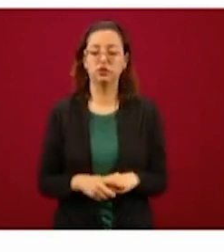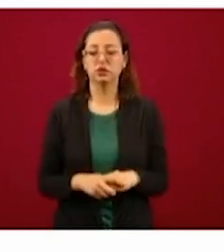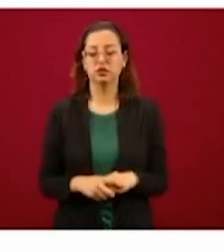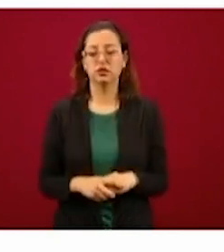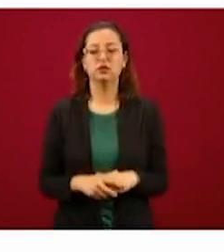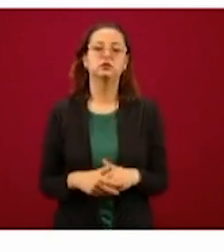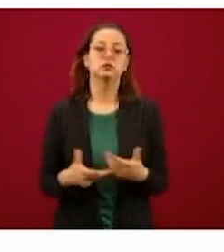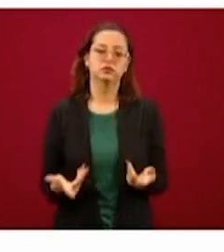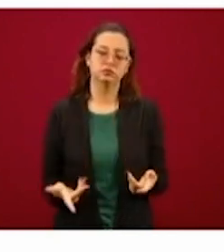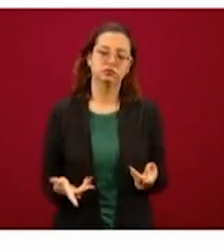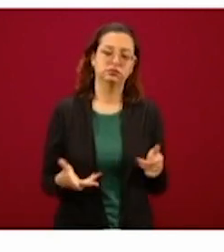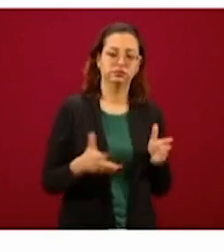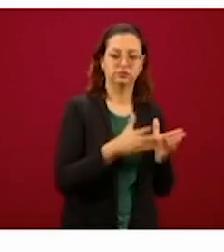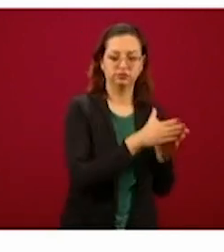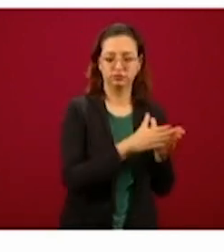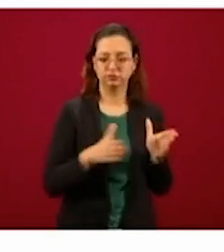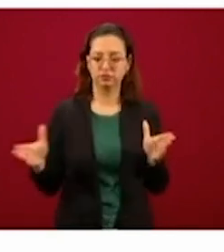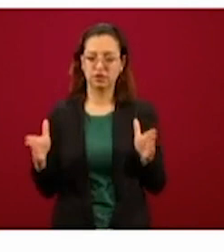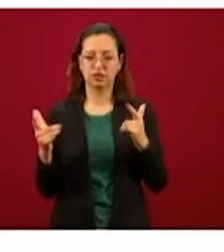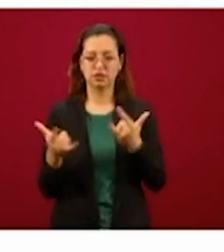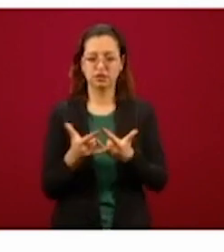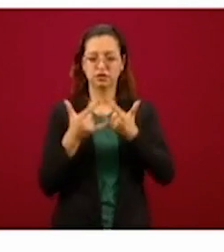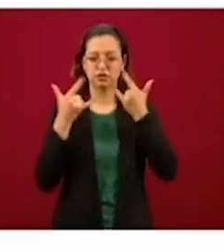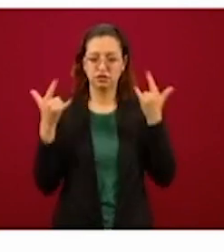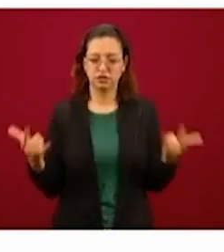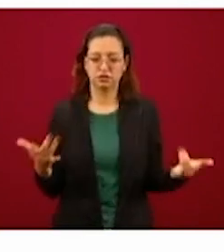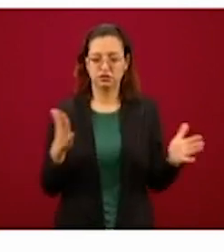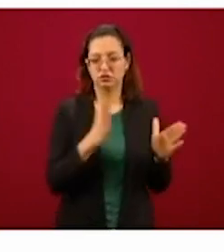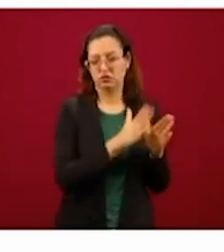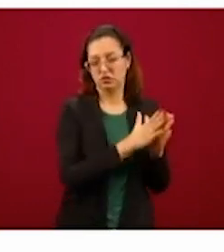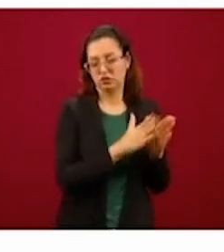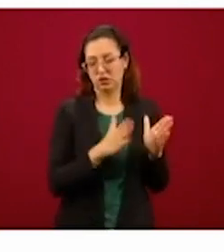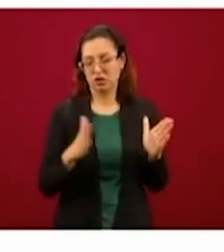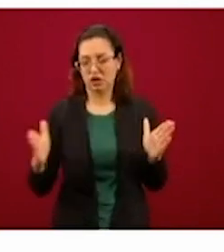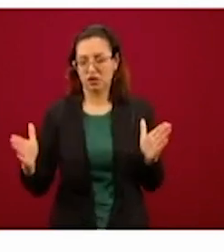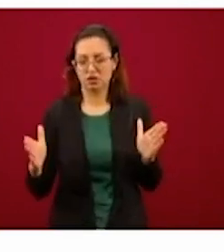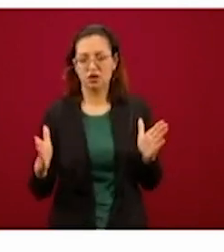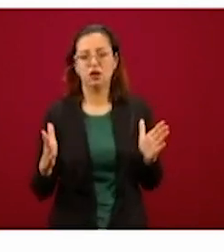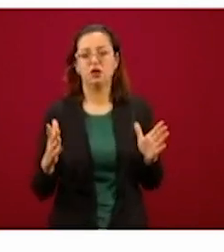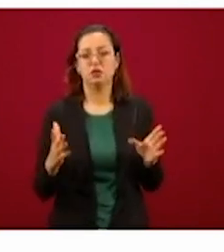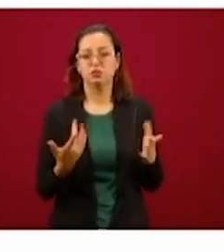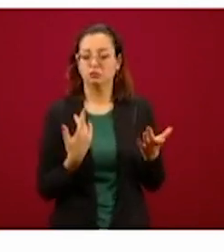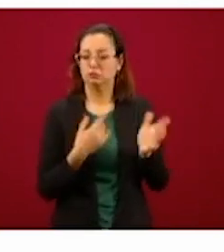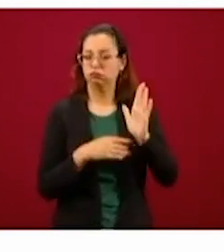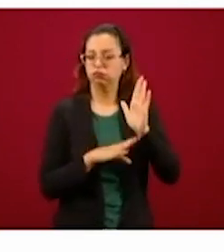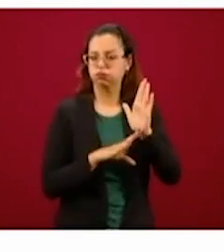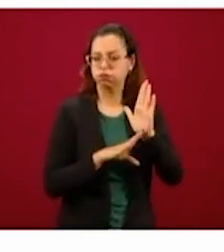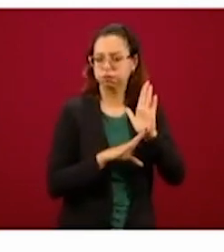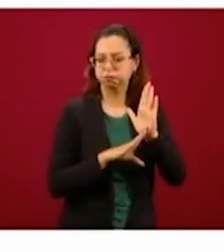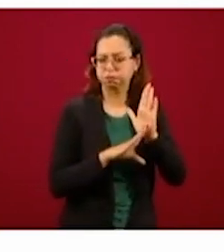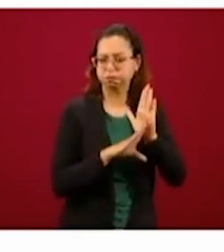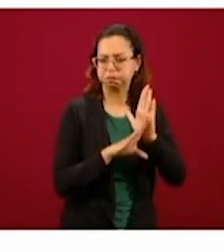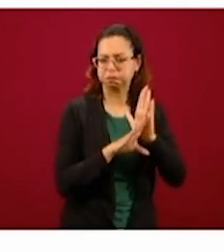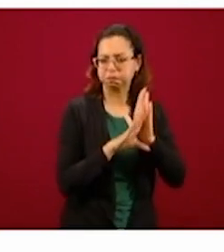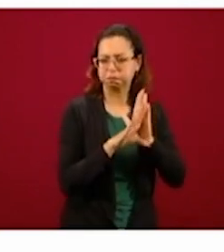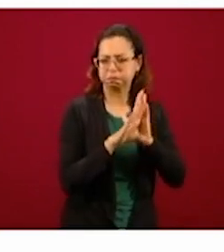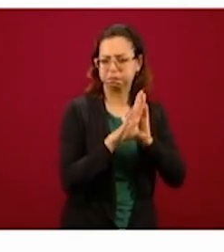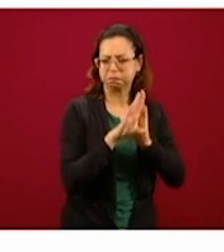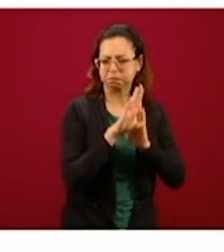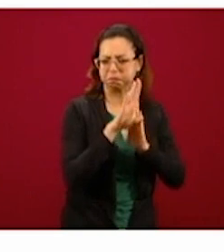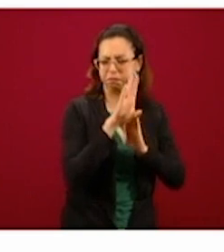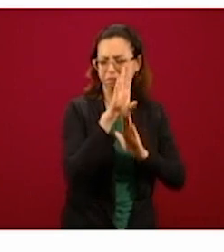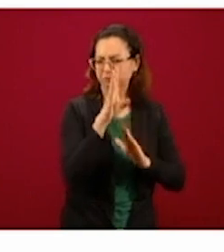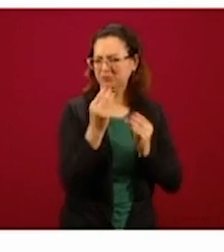.7%, robo a casa habitación 3.7%, a negocio 3.7%, robo de